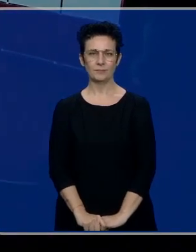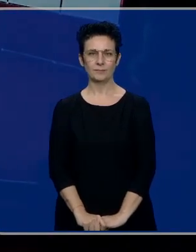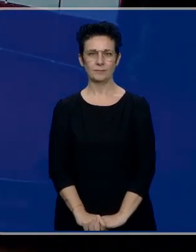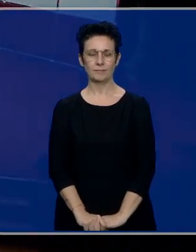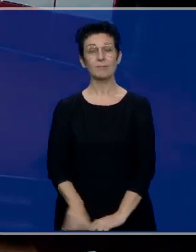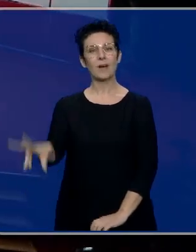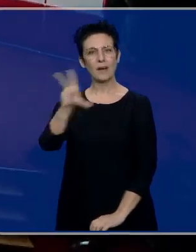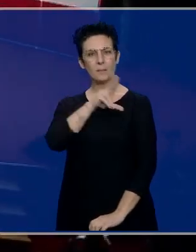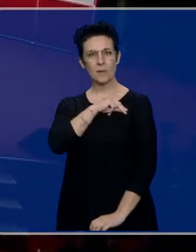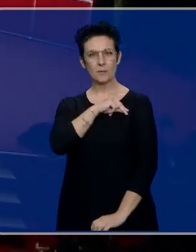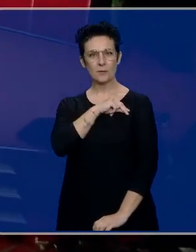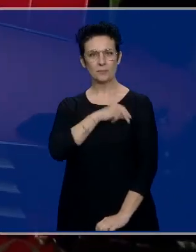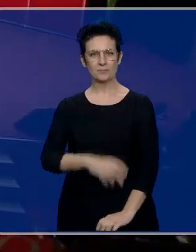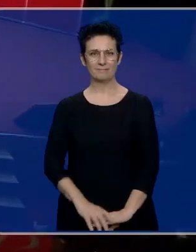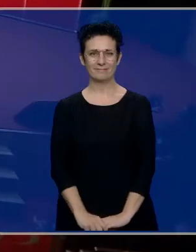Recoge el...